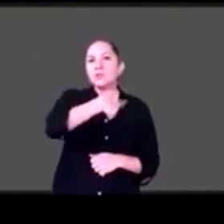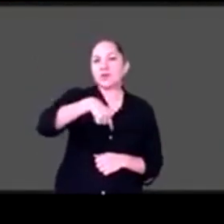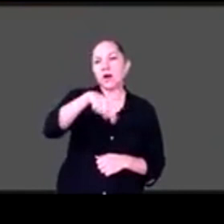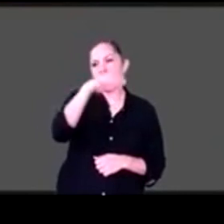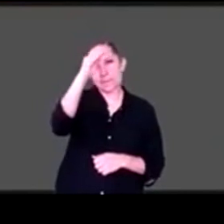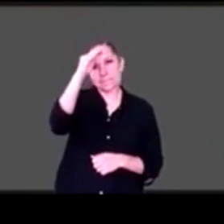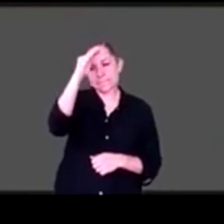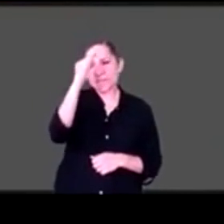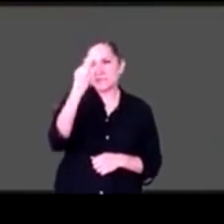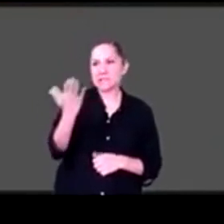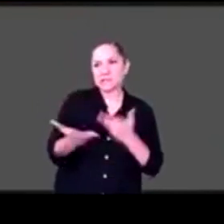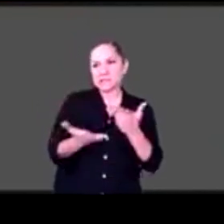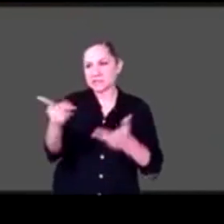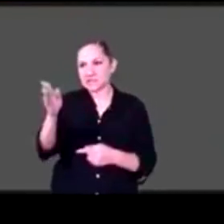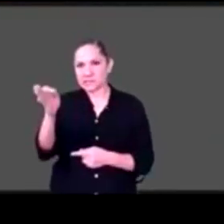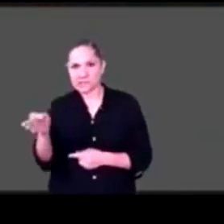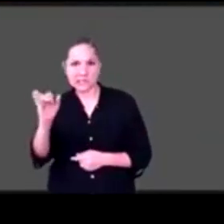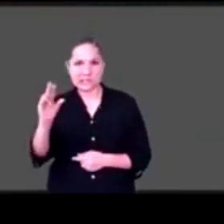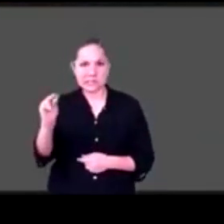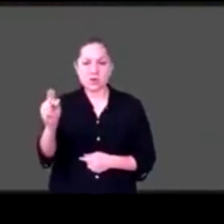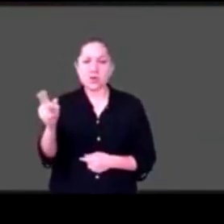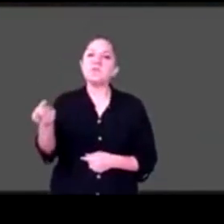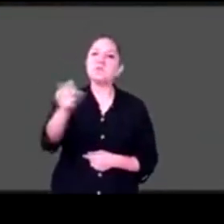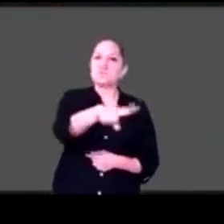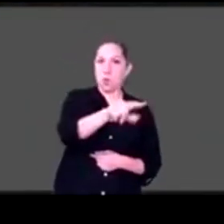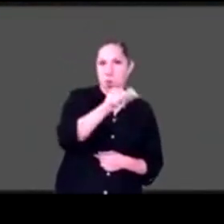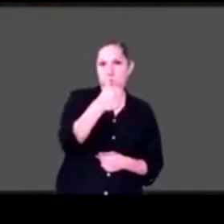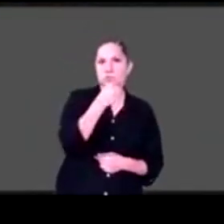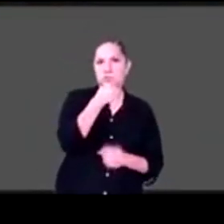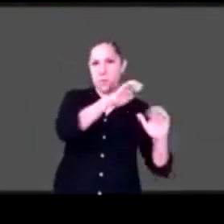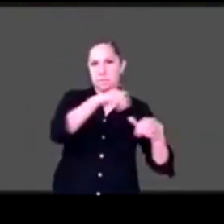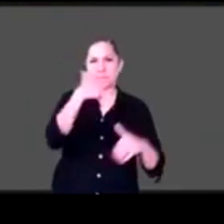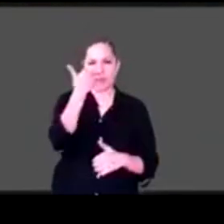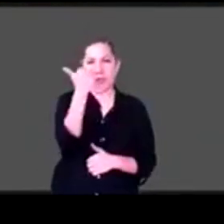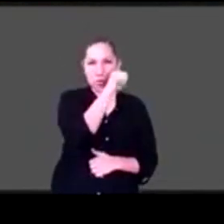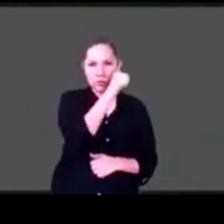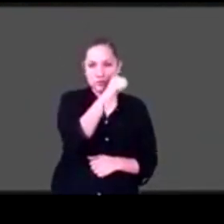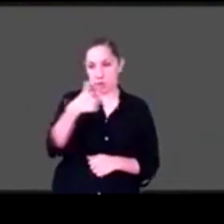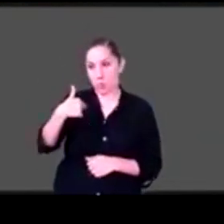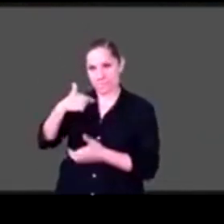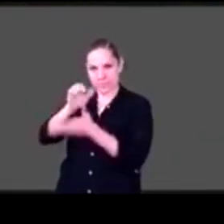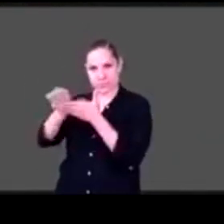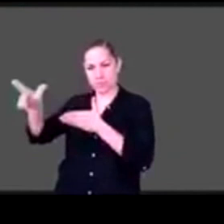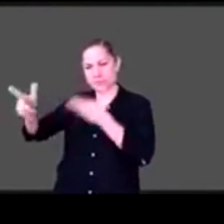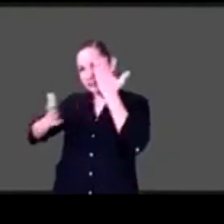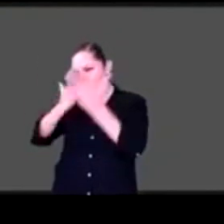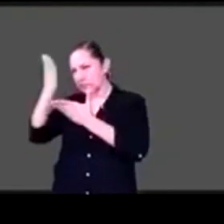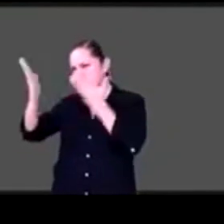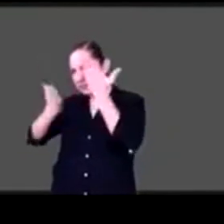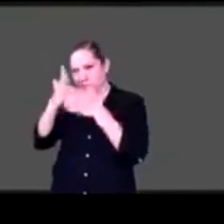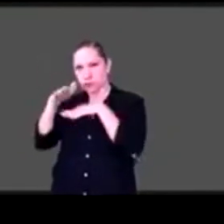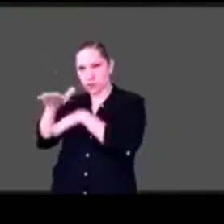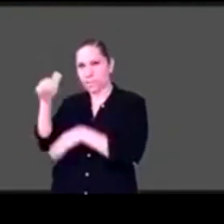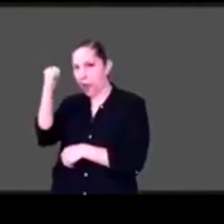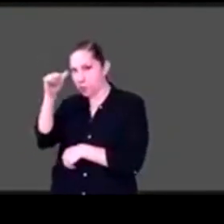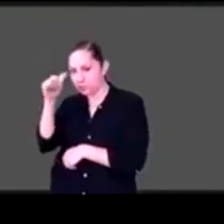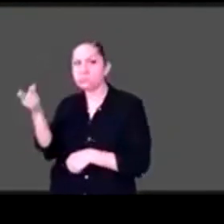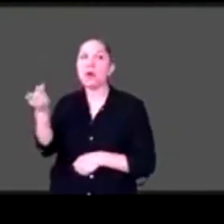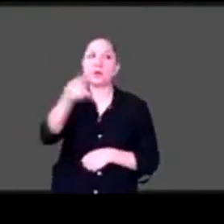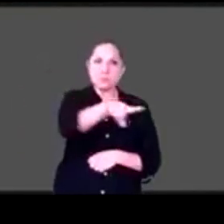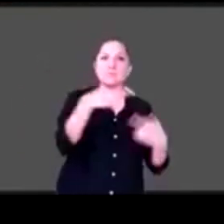más complicado. Tere toma un diplomado en autismo, capacita a las maestras y cuando llega con el consejo directivo de la escuela el planteamiento es